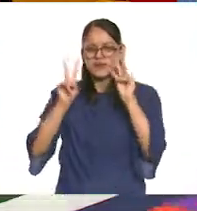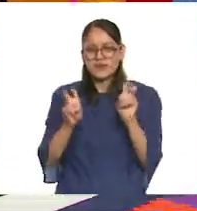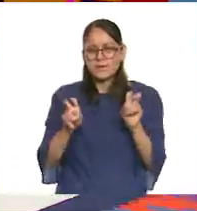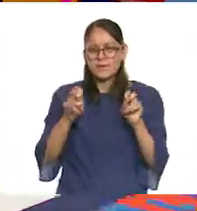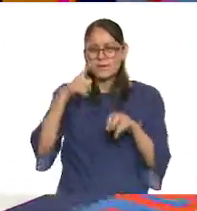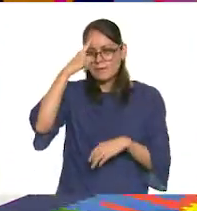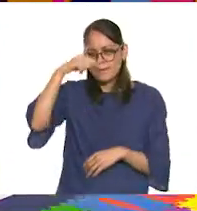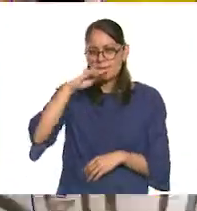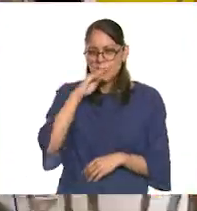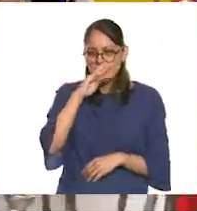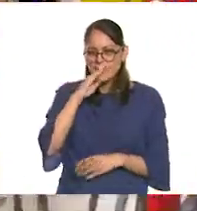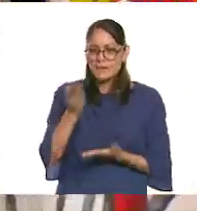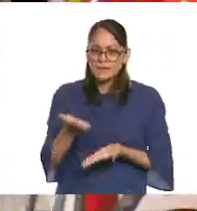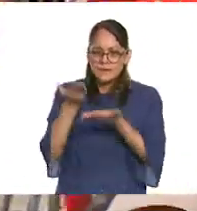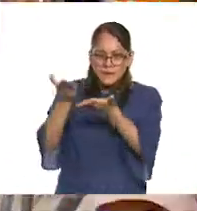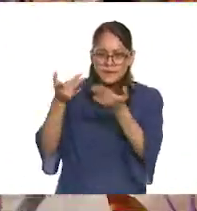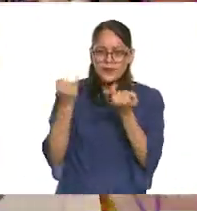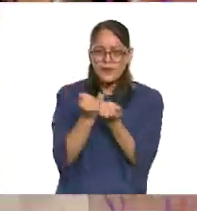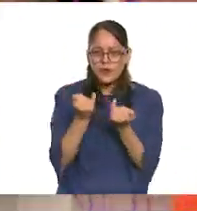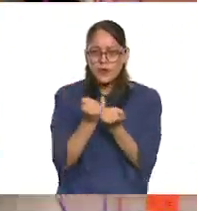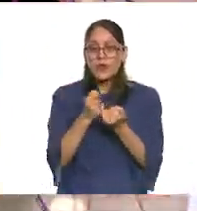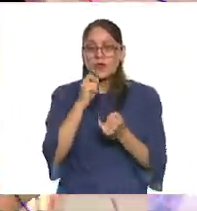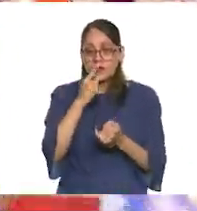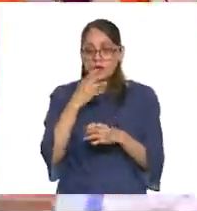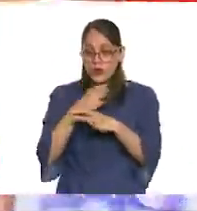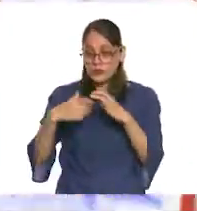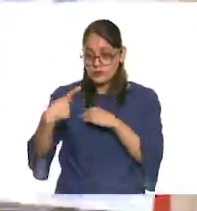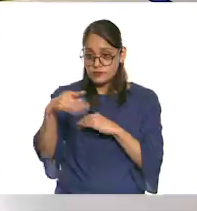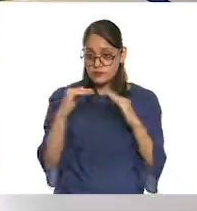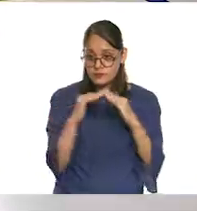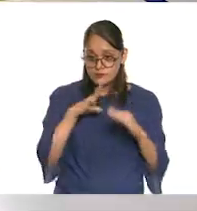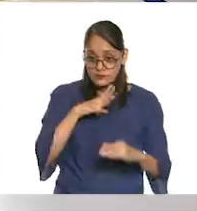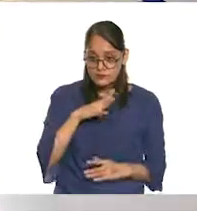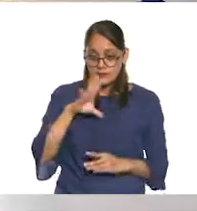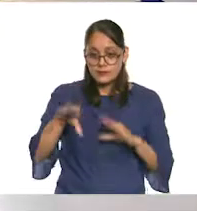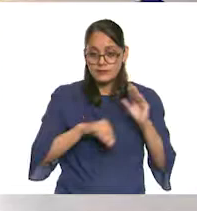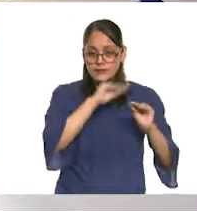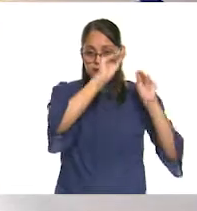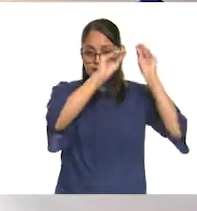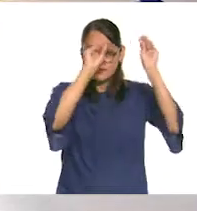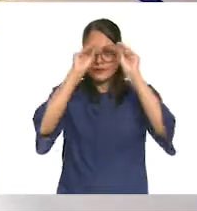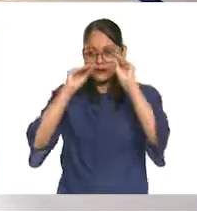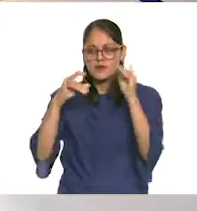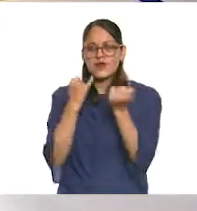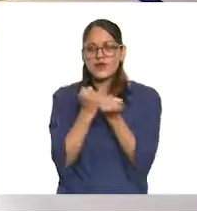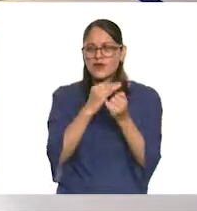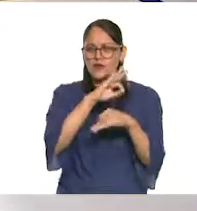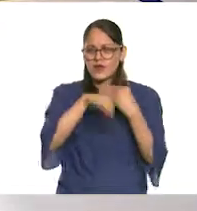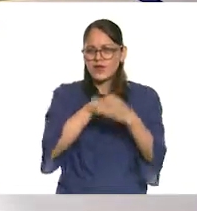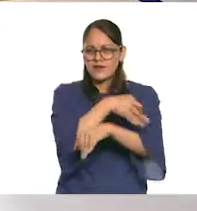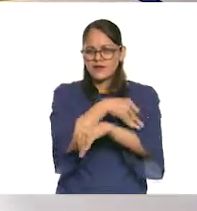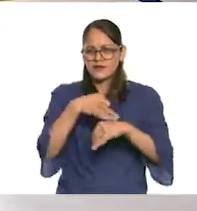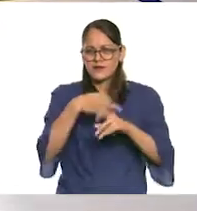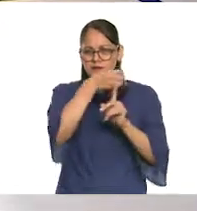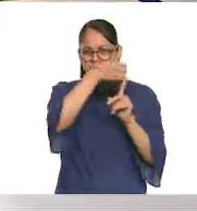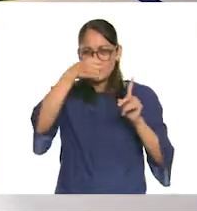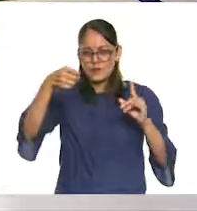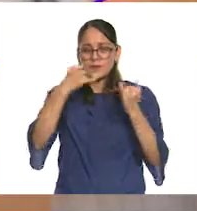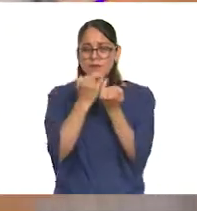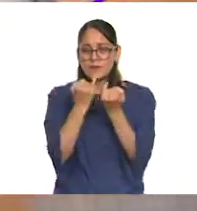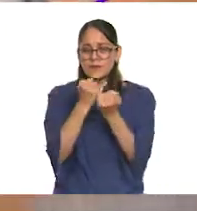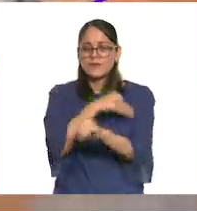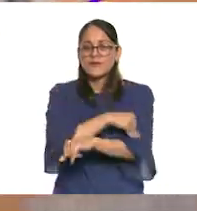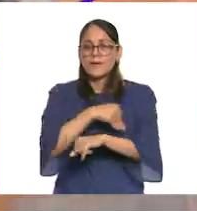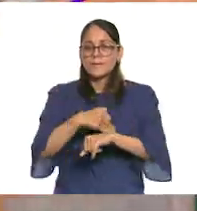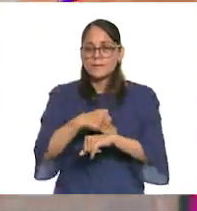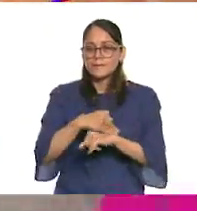a nuestras mamás, incluir los elementos que tengamos en casa. Y colocarla con toda la familia, incluir a toda la familia,